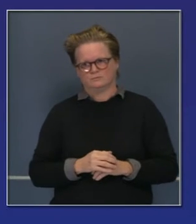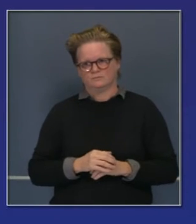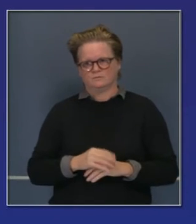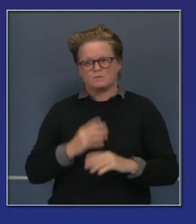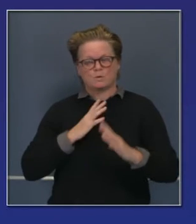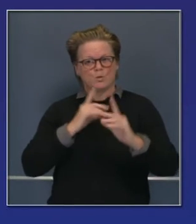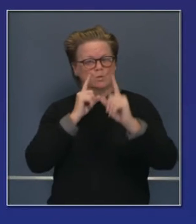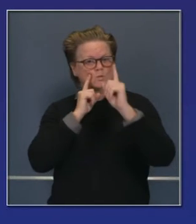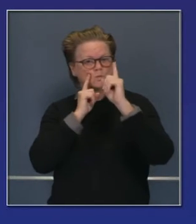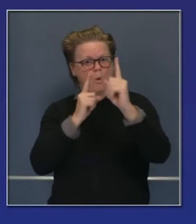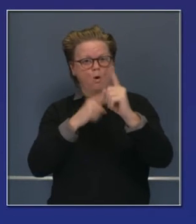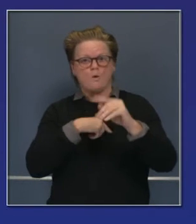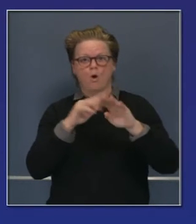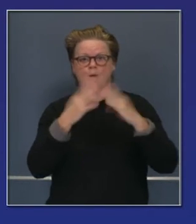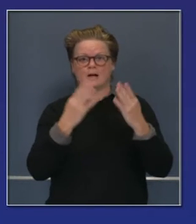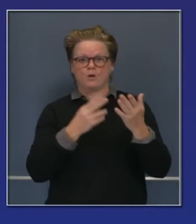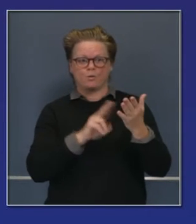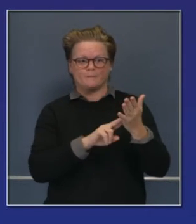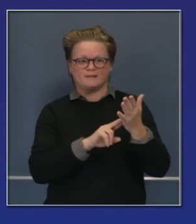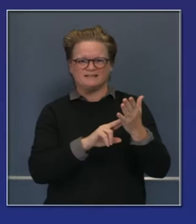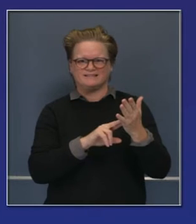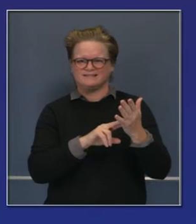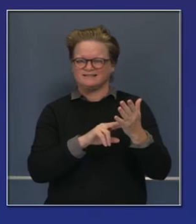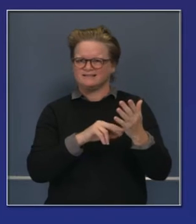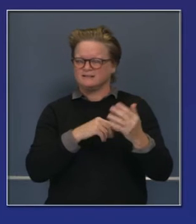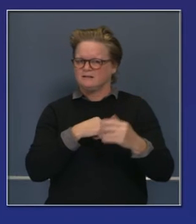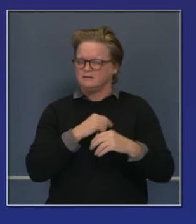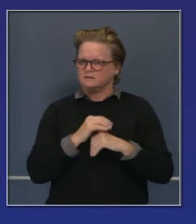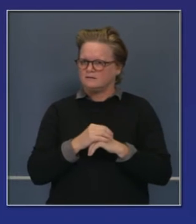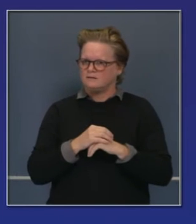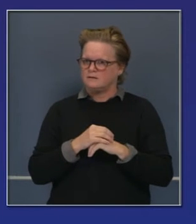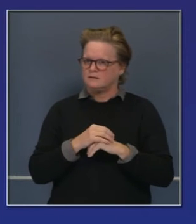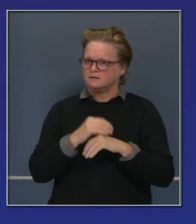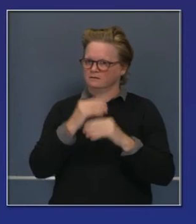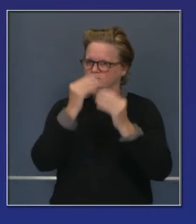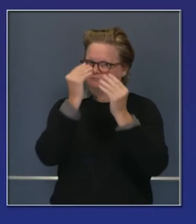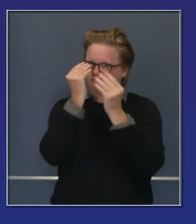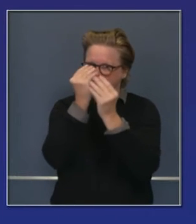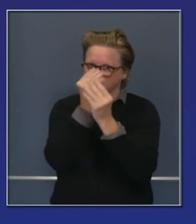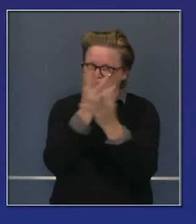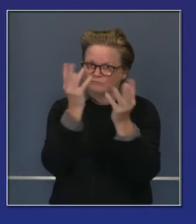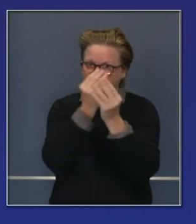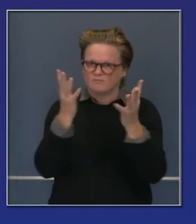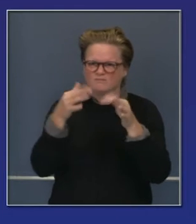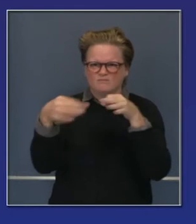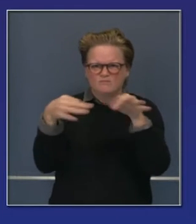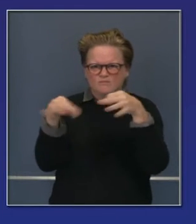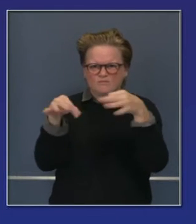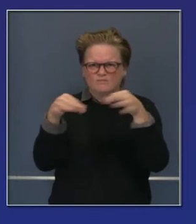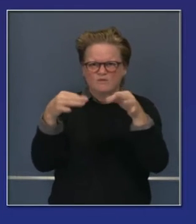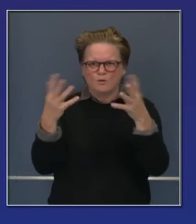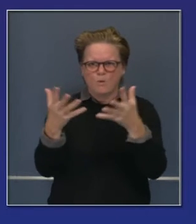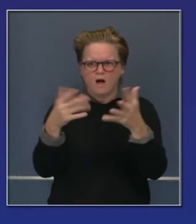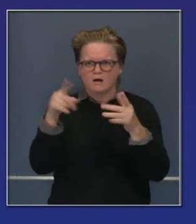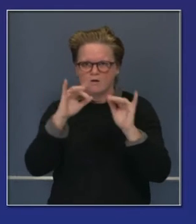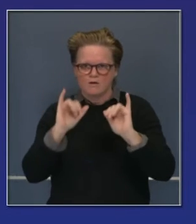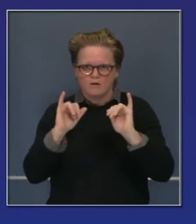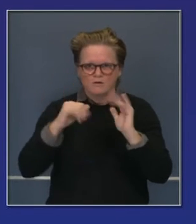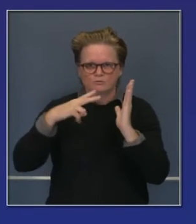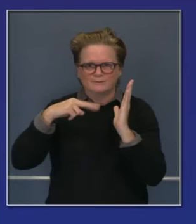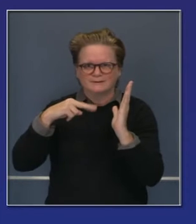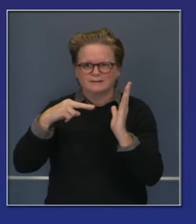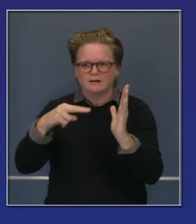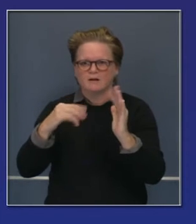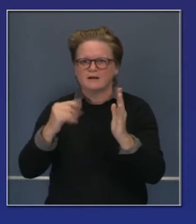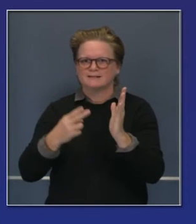de californianos que califican para Medi-Cal o Covered California. Estamos difundiendo la noticia. Esta mascarilla